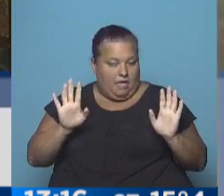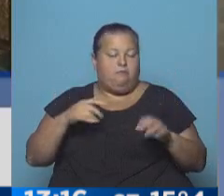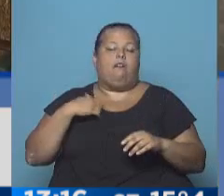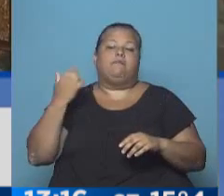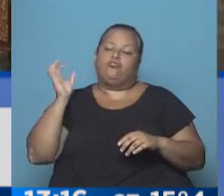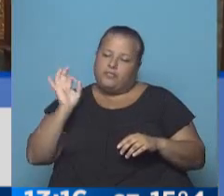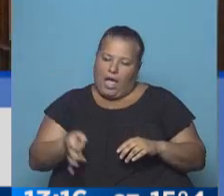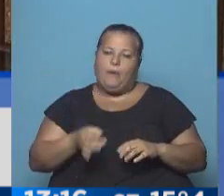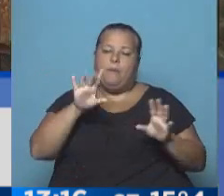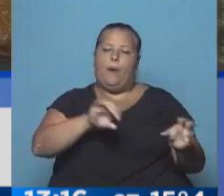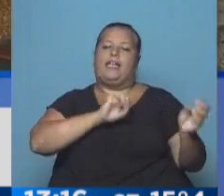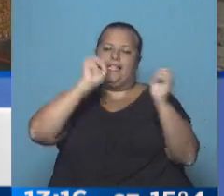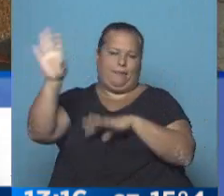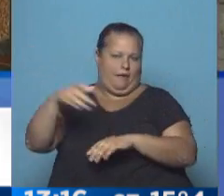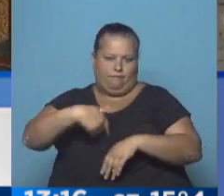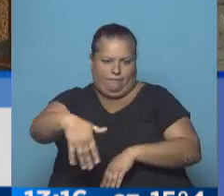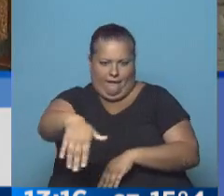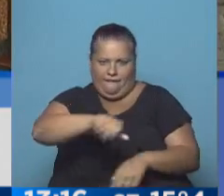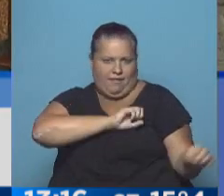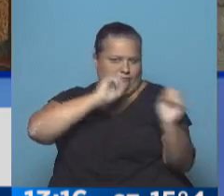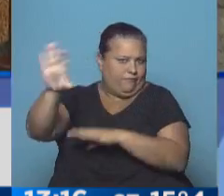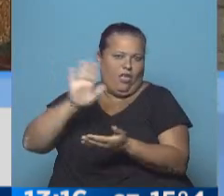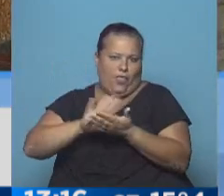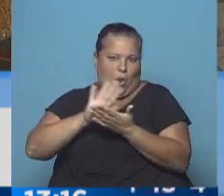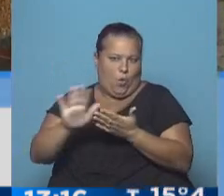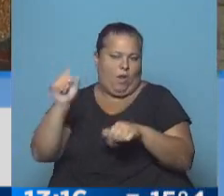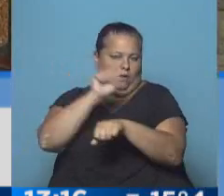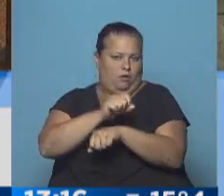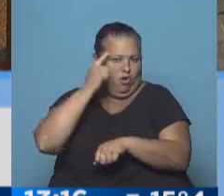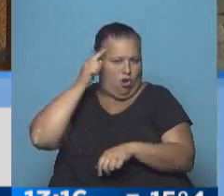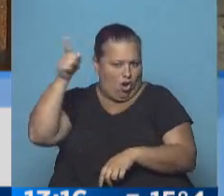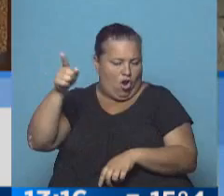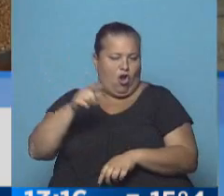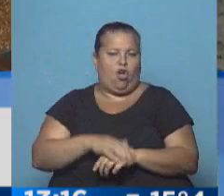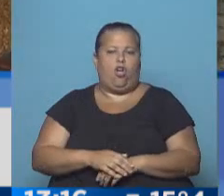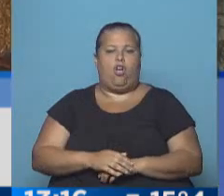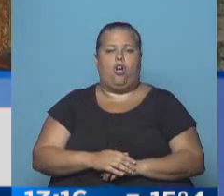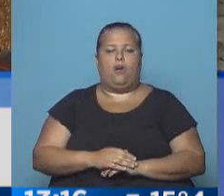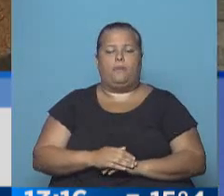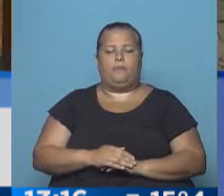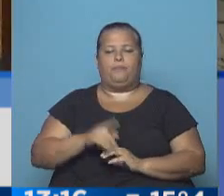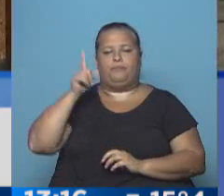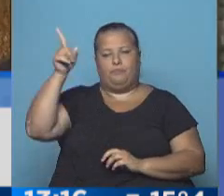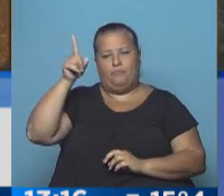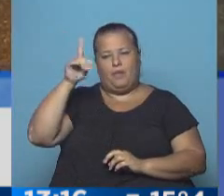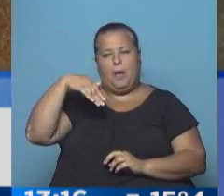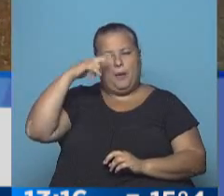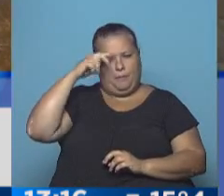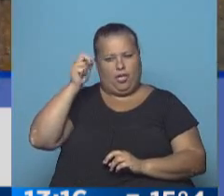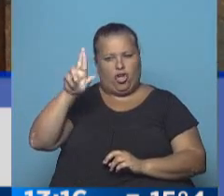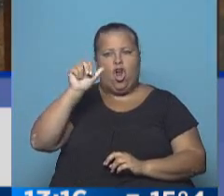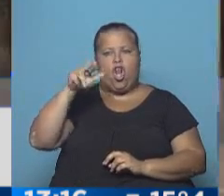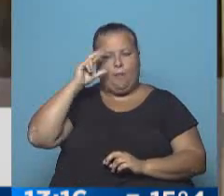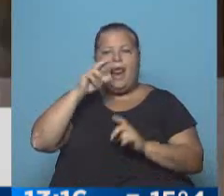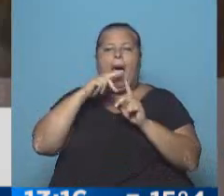Sabemos que va a ser trasladado de un minuto a otro nuevamente al neuropsiquiátrico y penal de allí Melchor Romero, en las